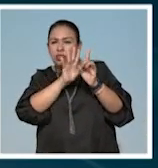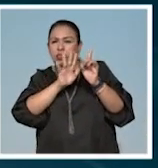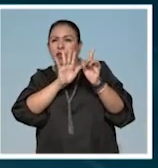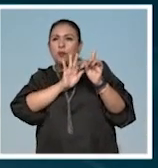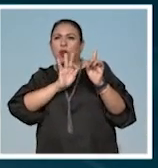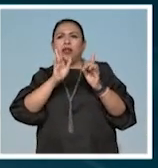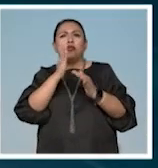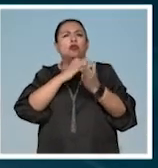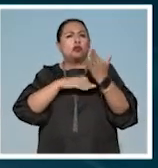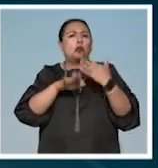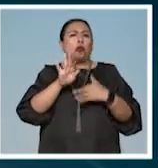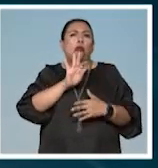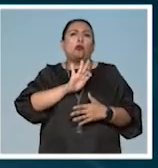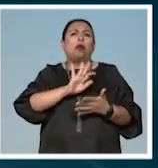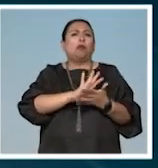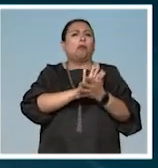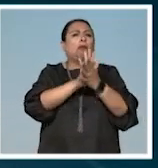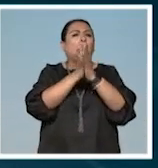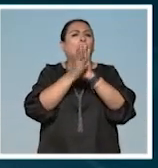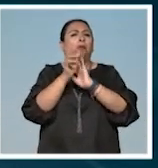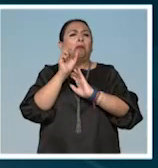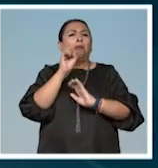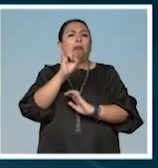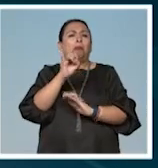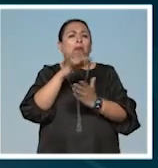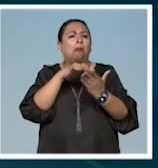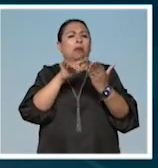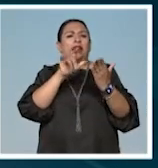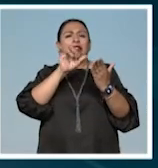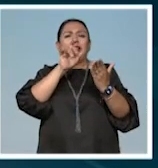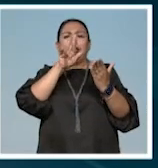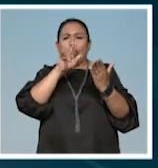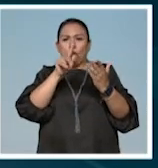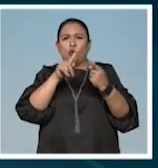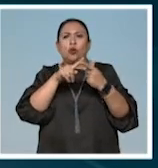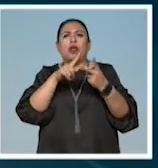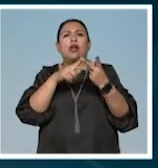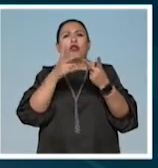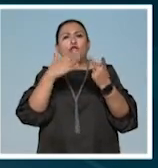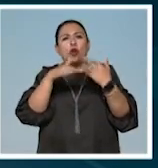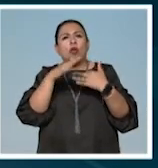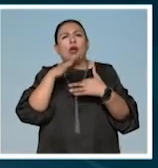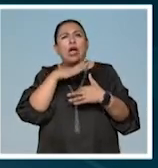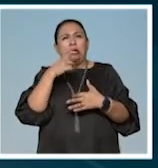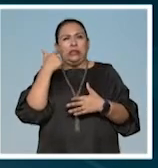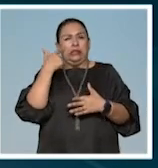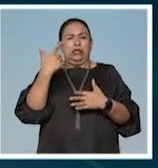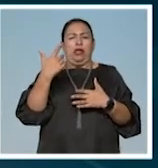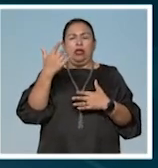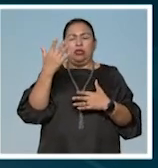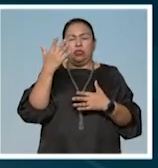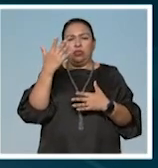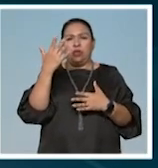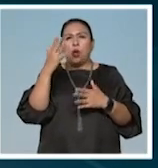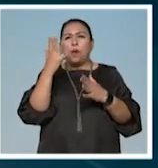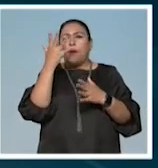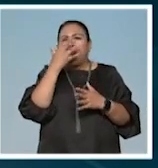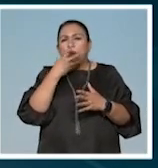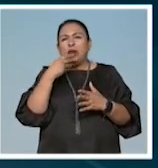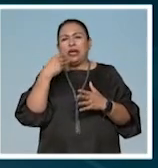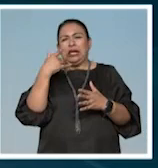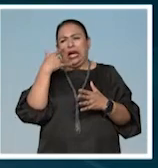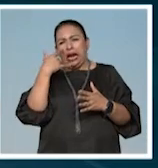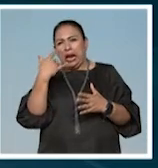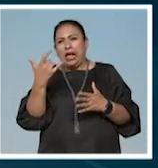entonces todo puede convertirse en literatura, todo puede tener la sugestión, el misterio, el encanto